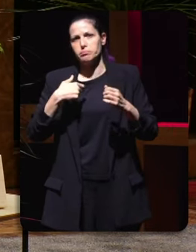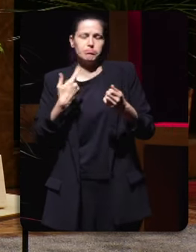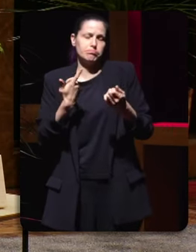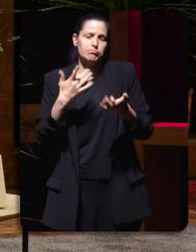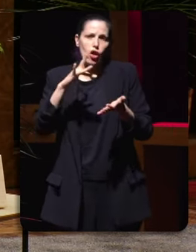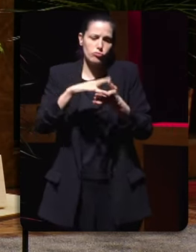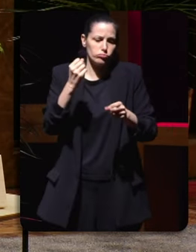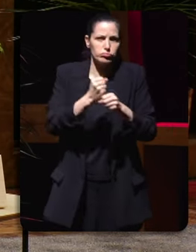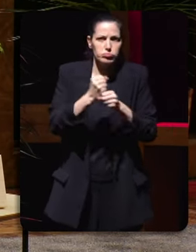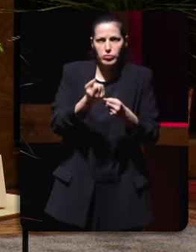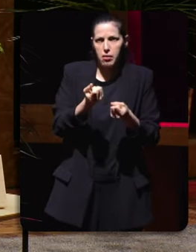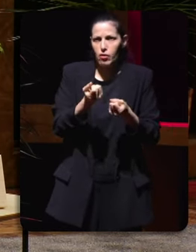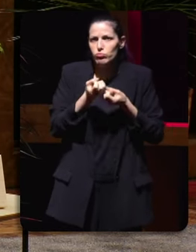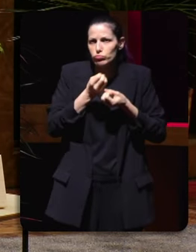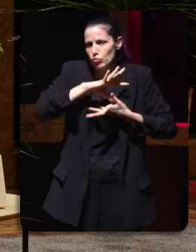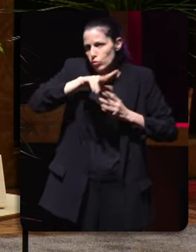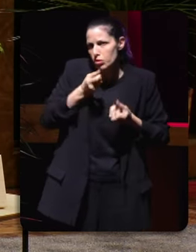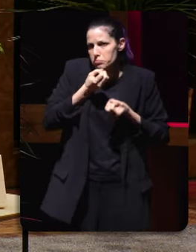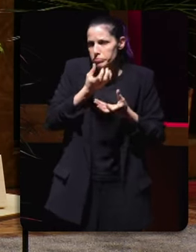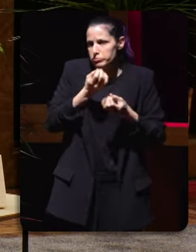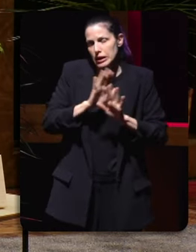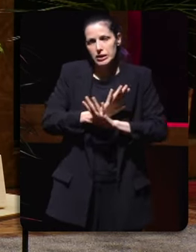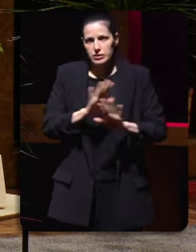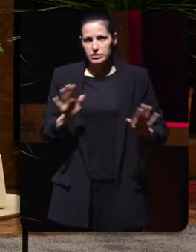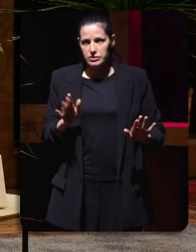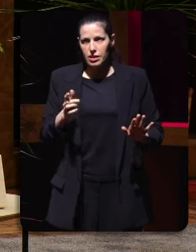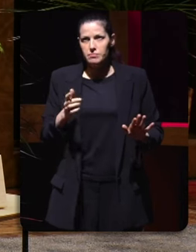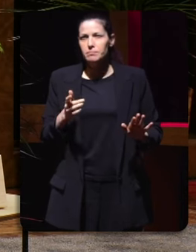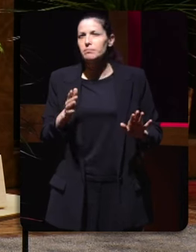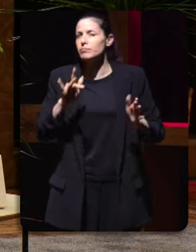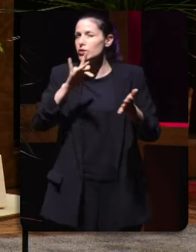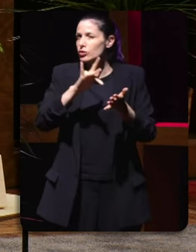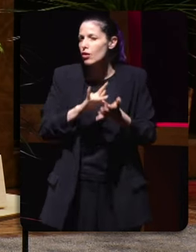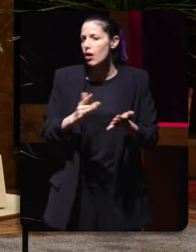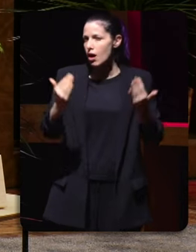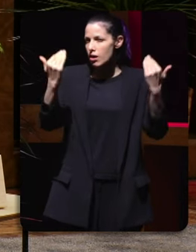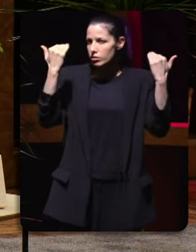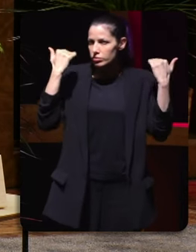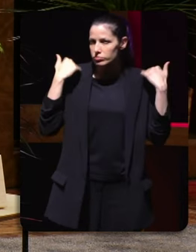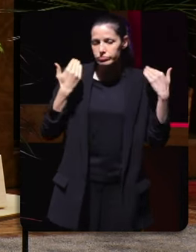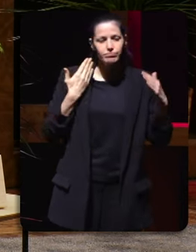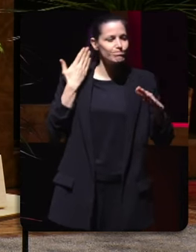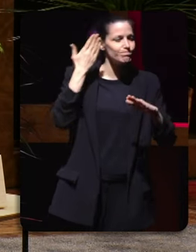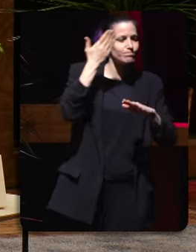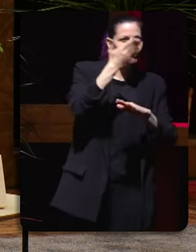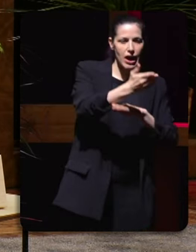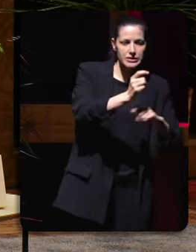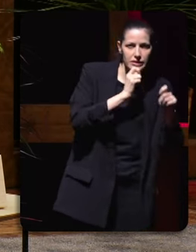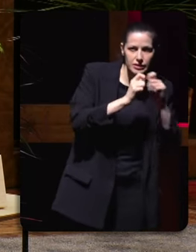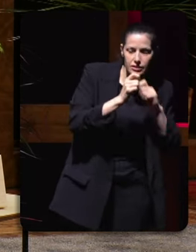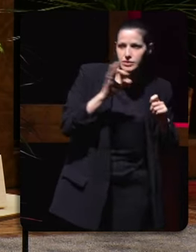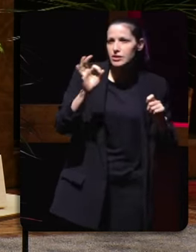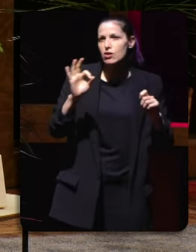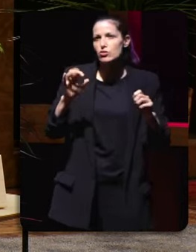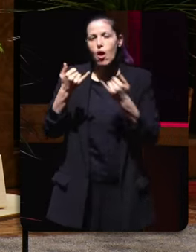para a miña casa de repente tes unha responsabilidade de mayor xa non bastan habitualmente a ninguna rolda de prensa nin a cubrir ningún